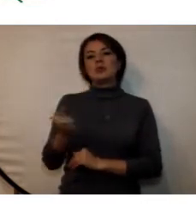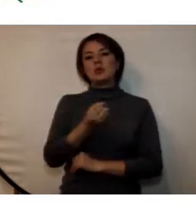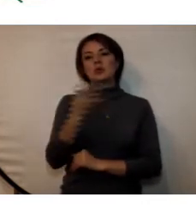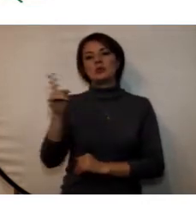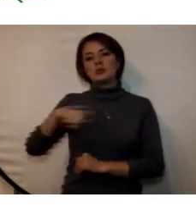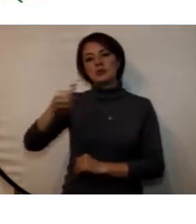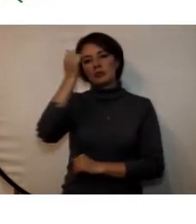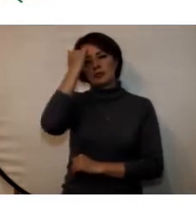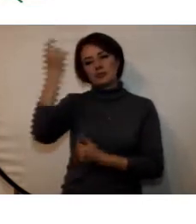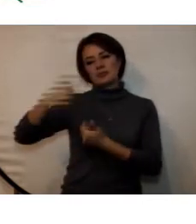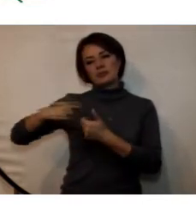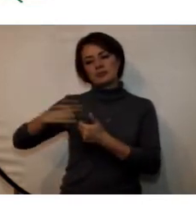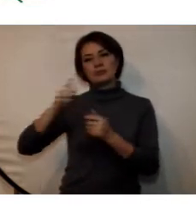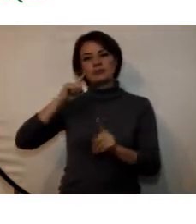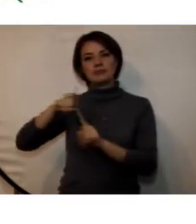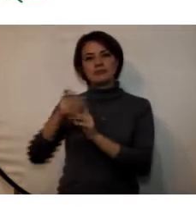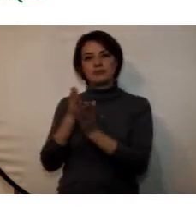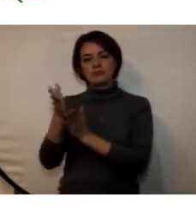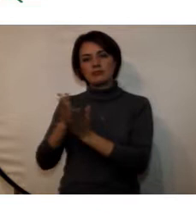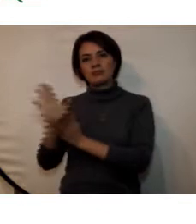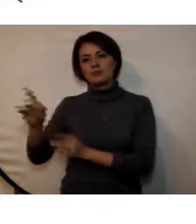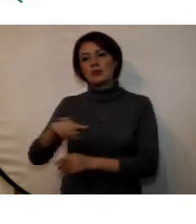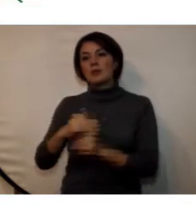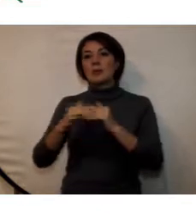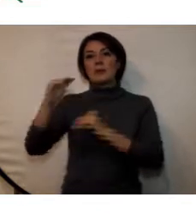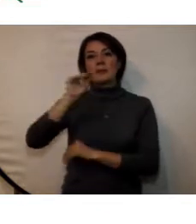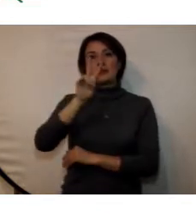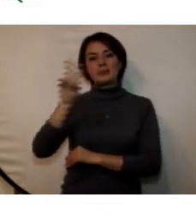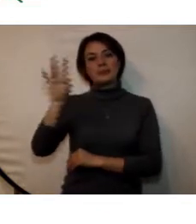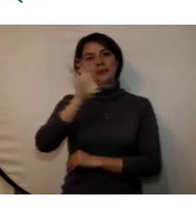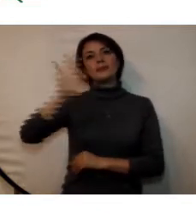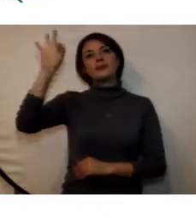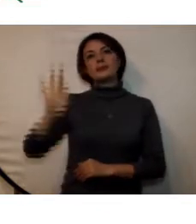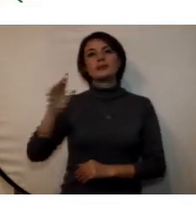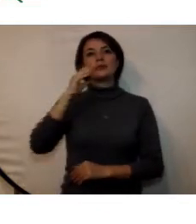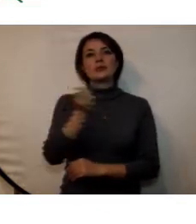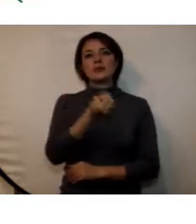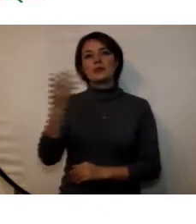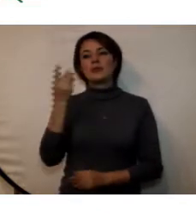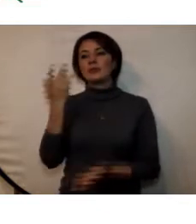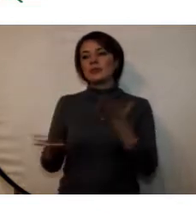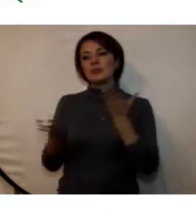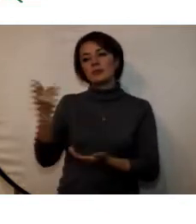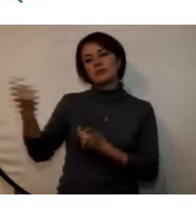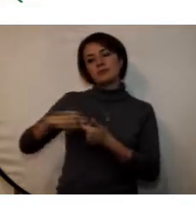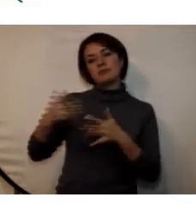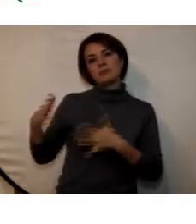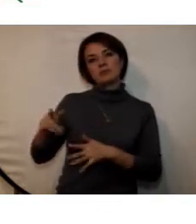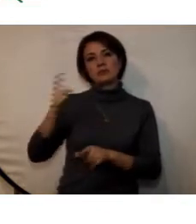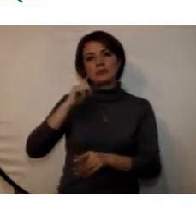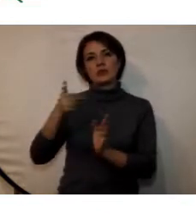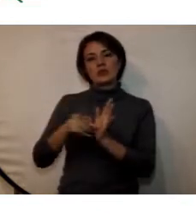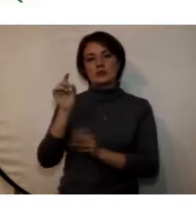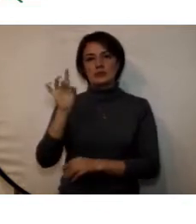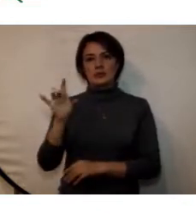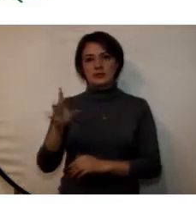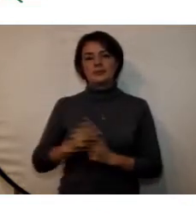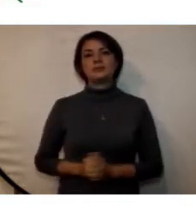de docentes de planta y cátedra y un incremento del 22% en el número de docentes ocasionales con respecto al año 2015